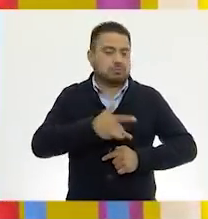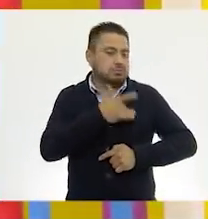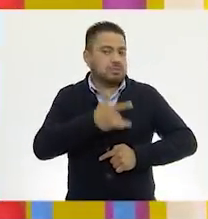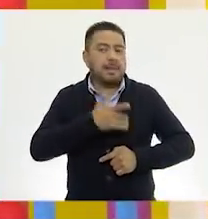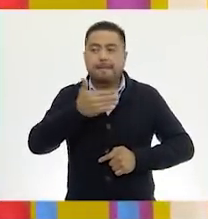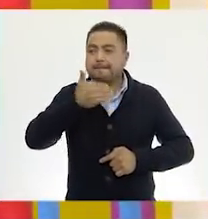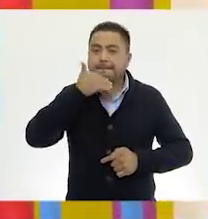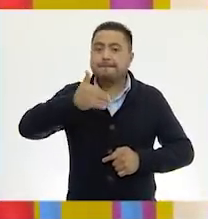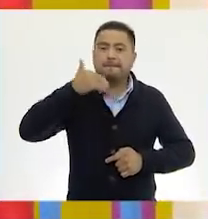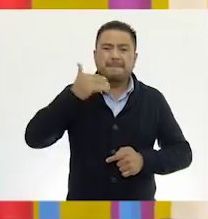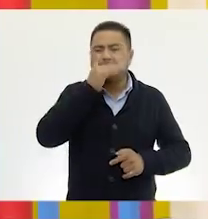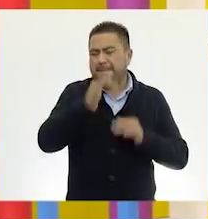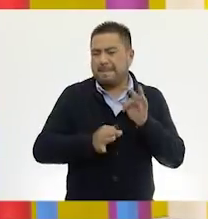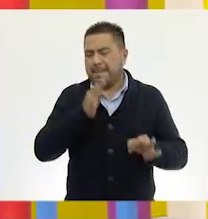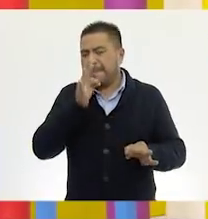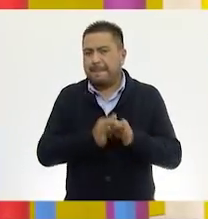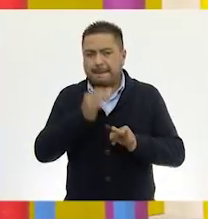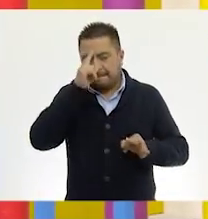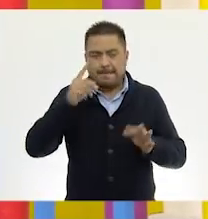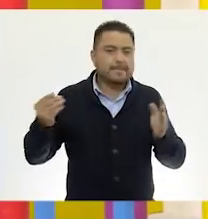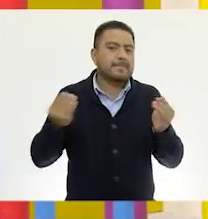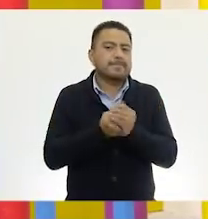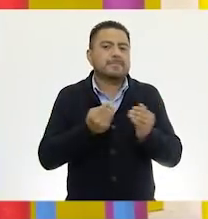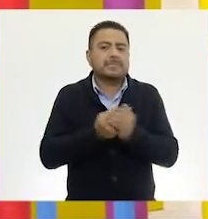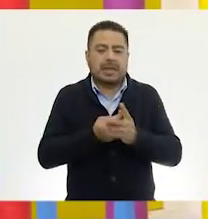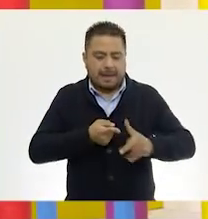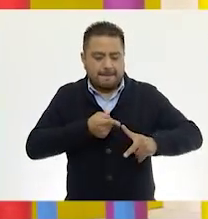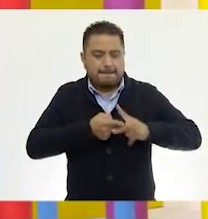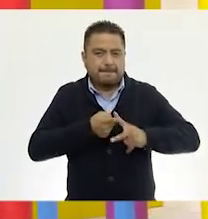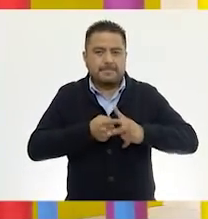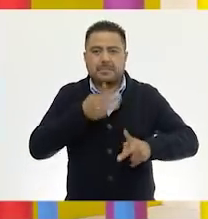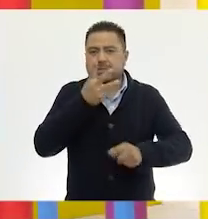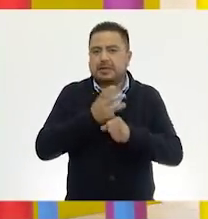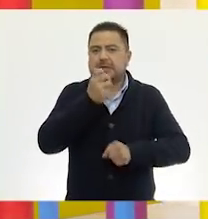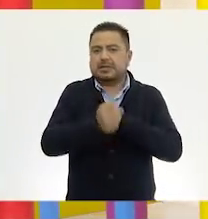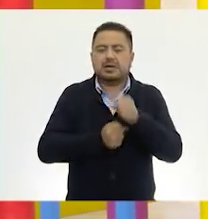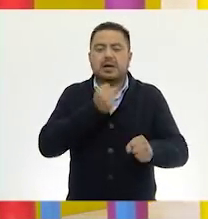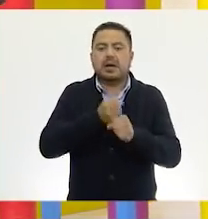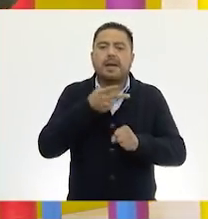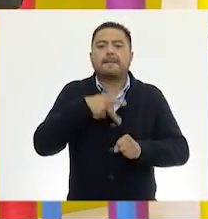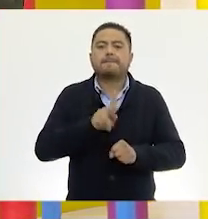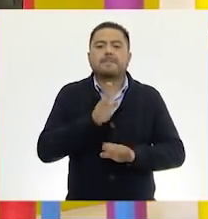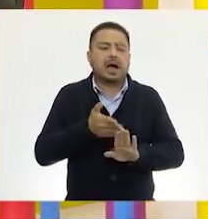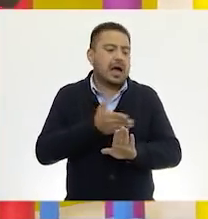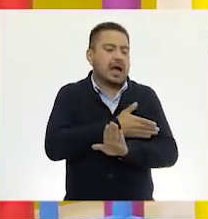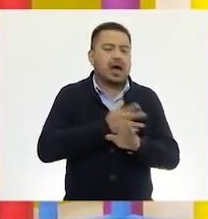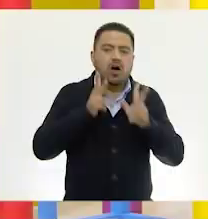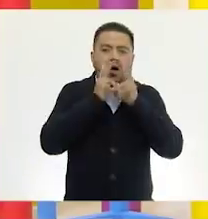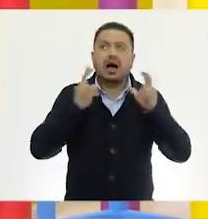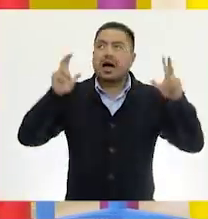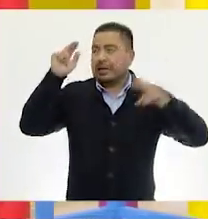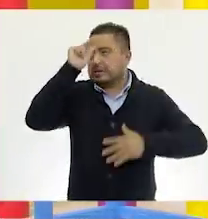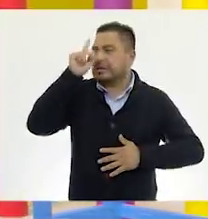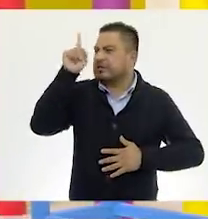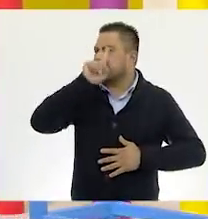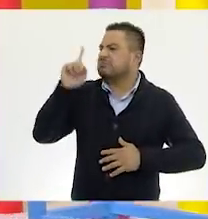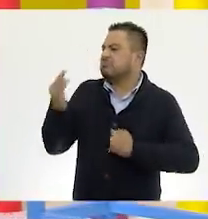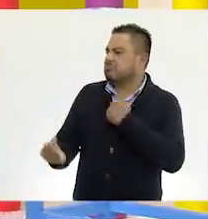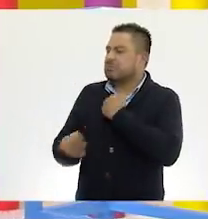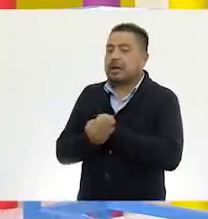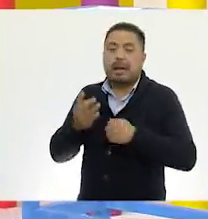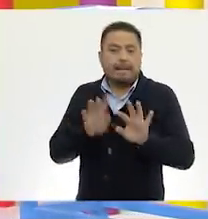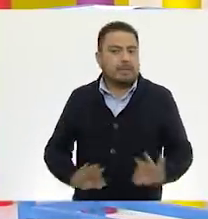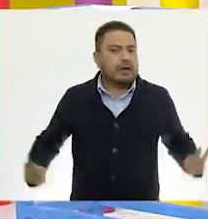encuentren muy bien, ya listos para su clase de matemáticas de tercer grado. Pero antes, vamos con Ajo Listo porque tiene una recomendación